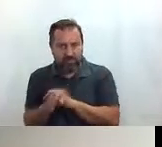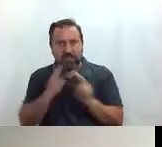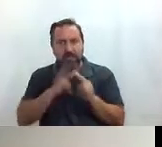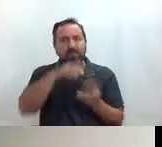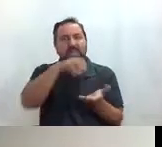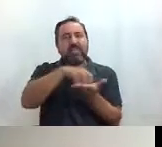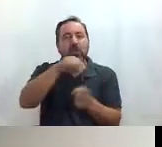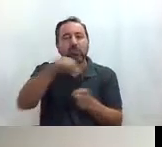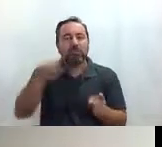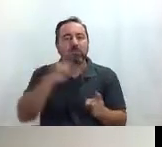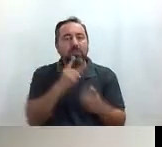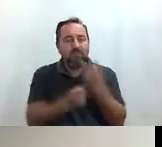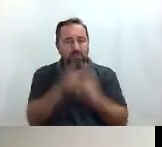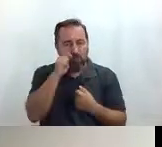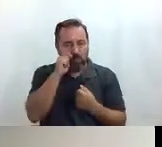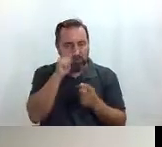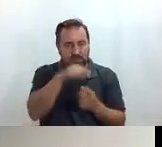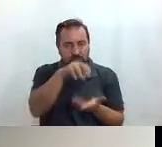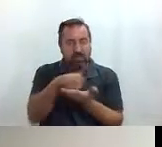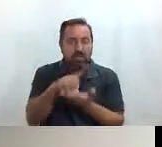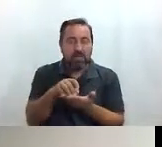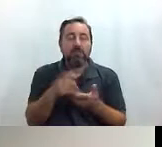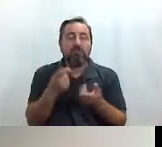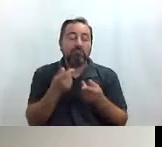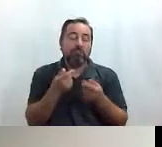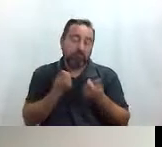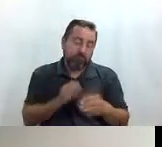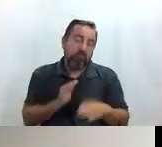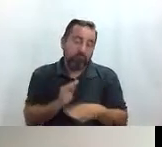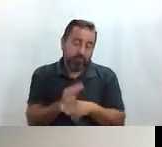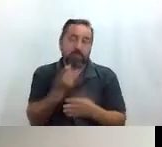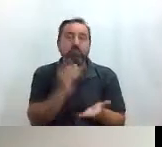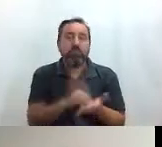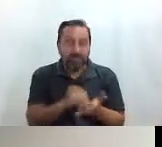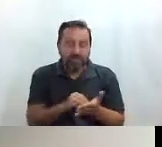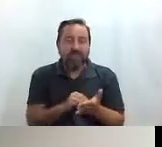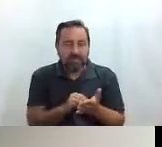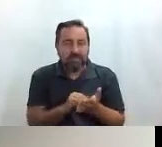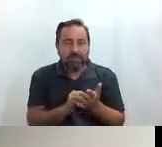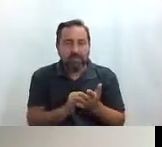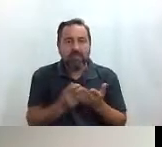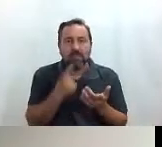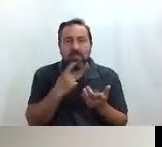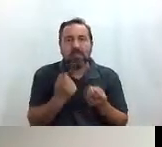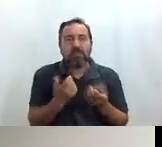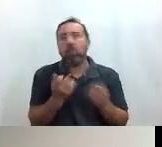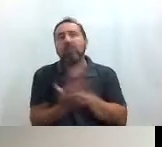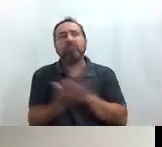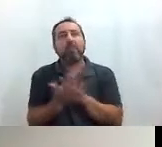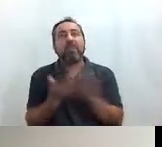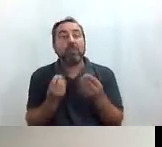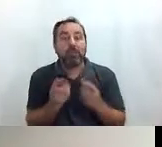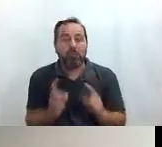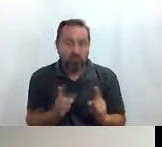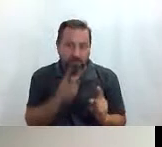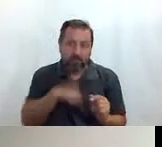información turística esto requiere un proceso de inversión y por lo tanto pues muchas veces tenemos que ir a una velocidad no tan rápida como